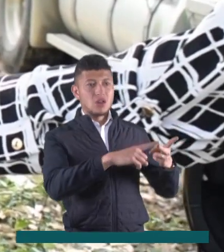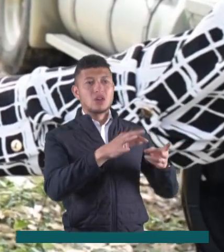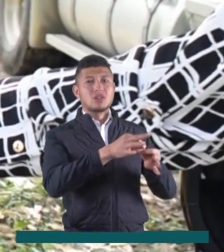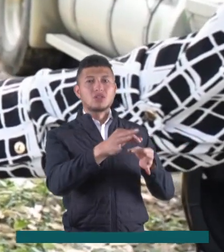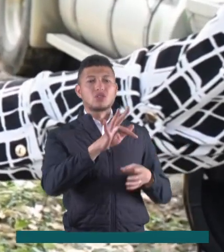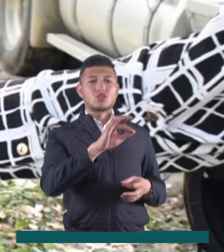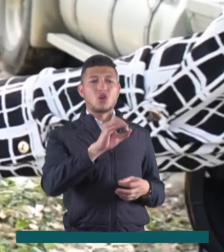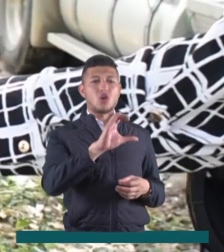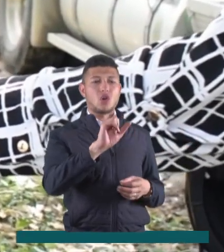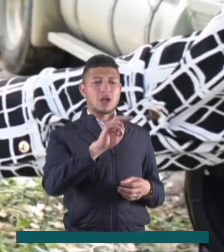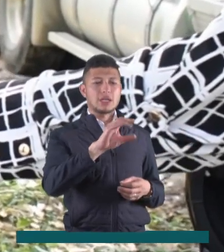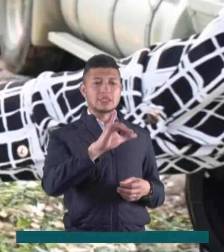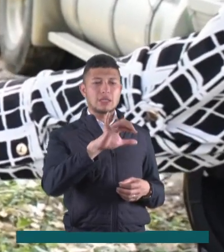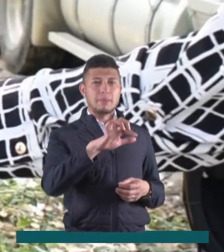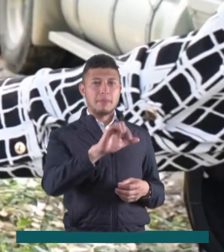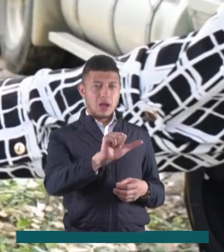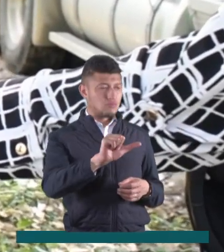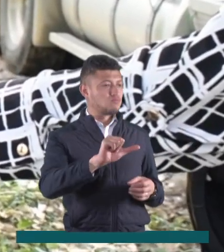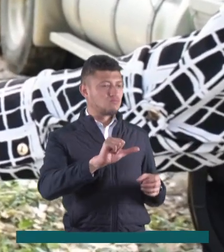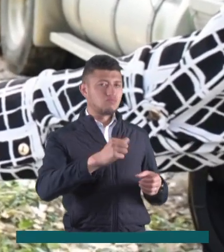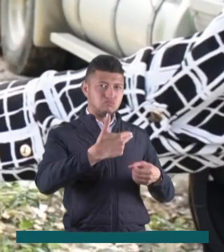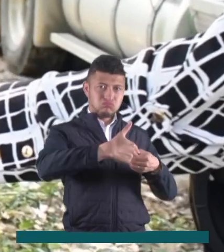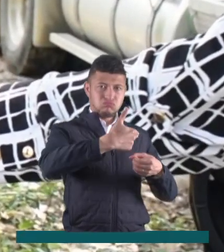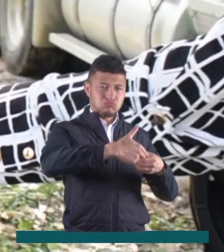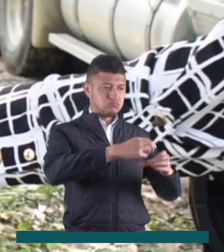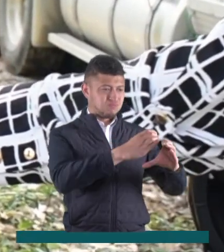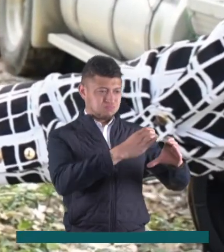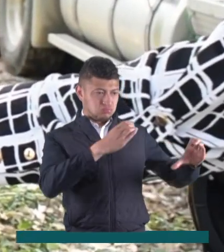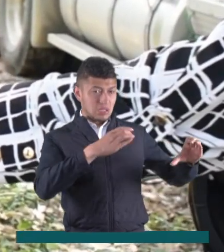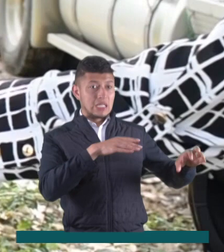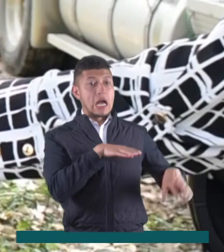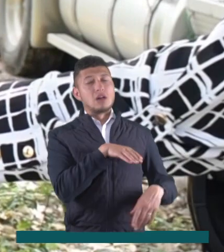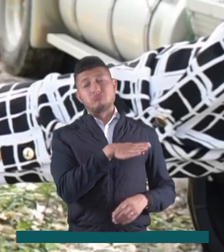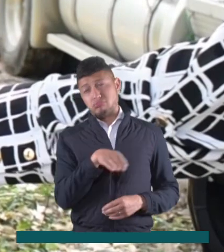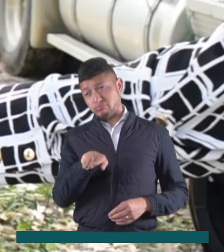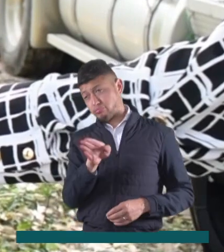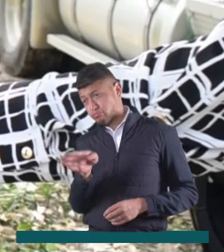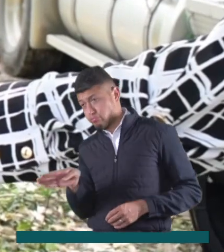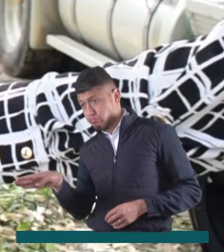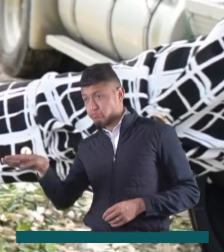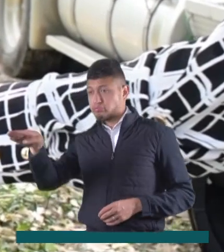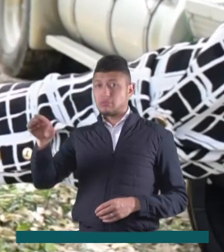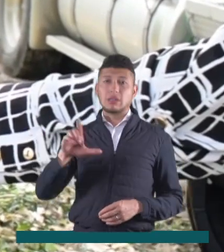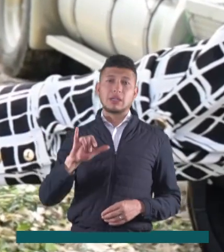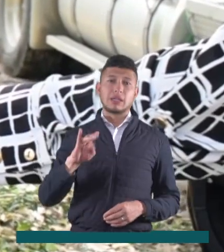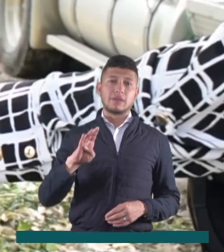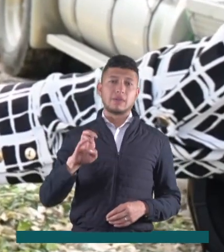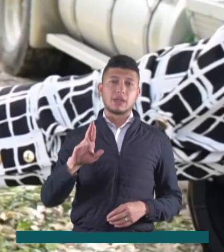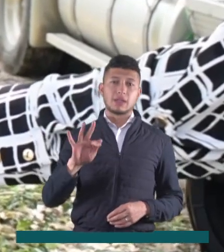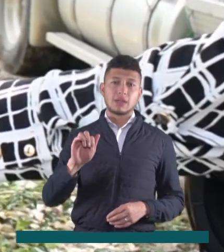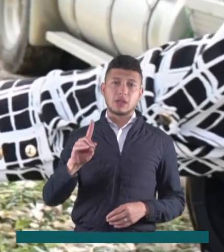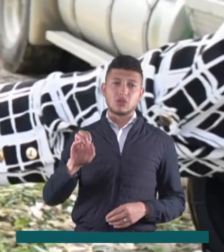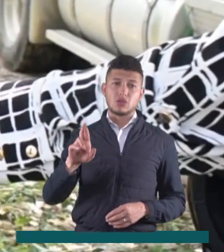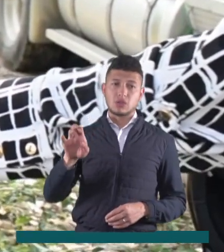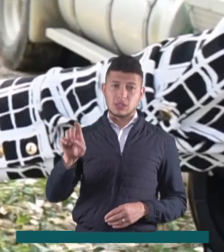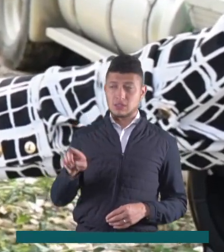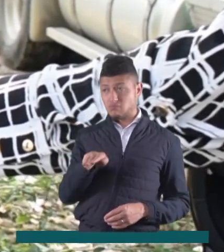la planta de Tocantzipá. Y nos estamos viniendo por la vida alterna de la Ruta de los Libertadores.